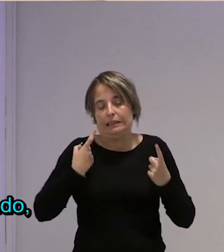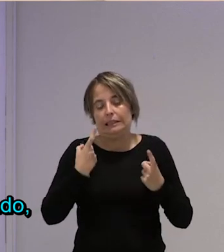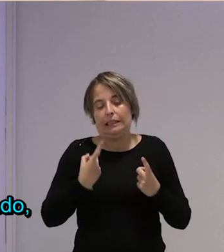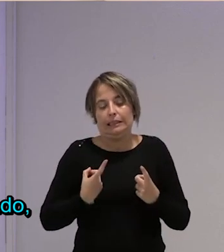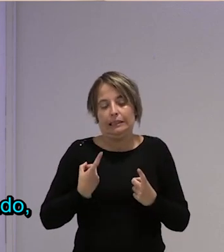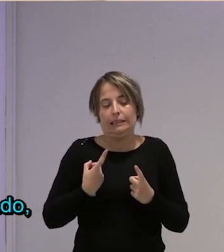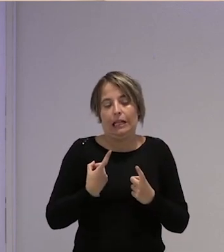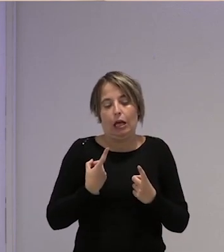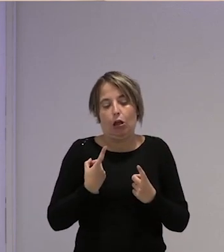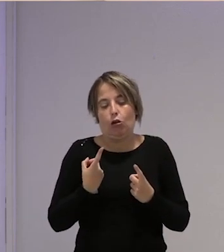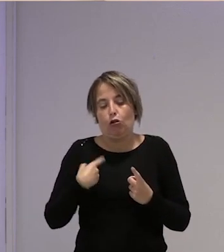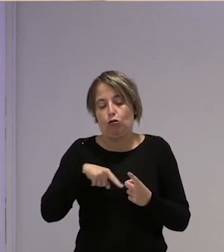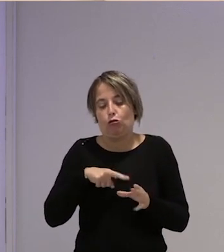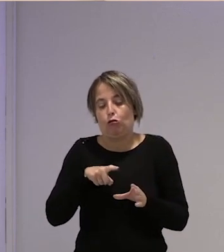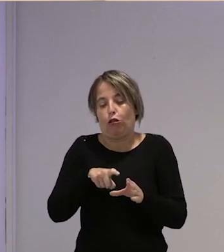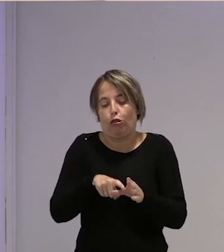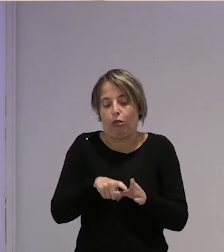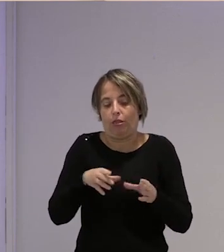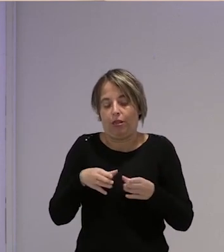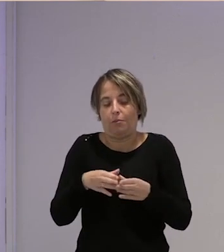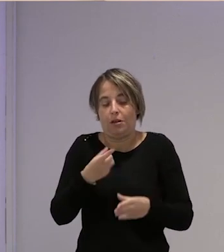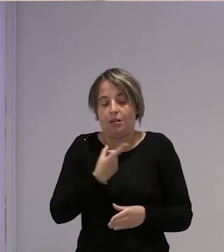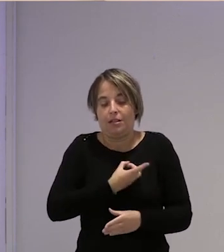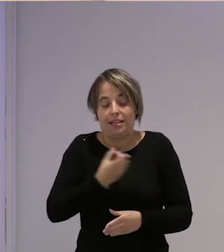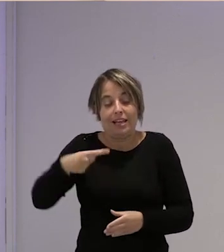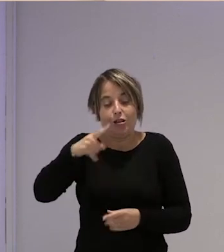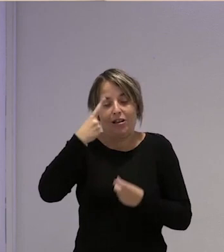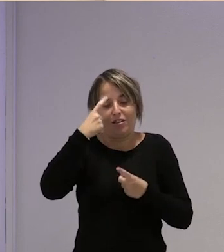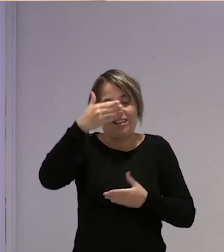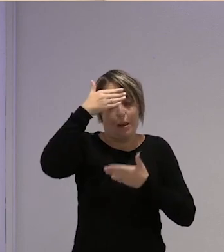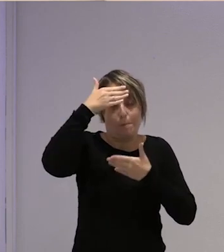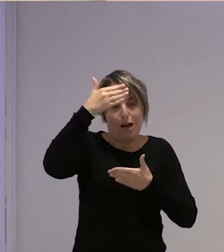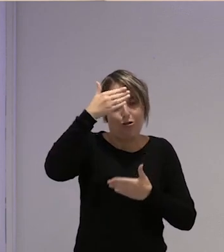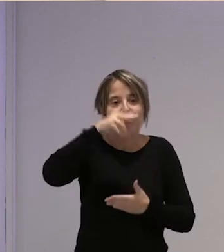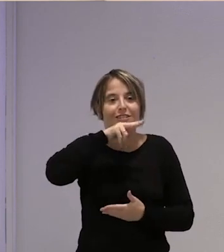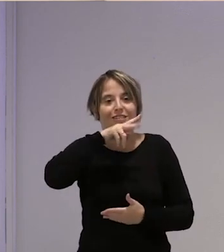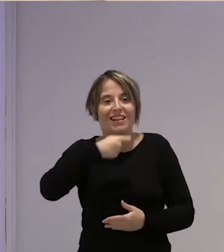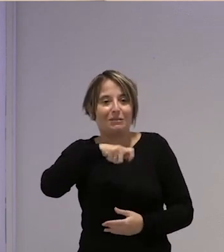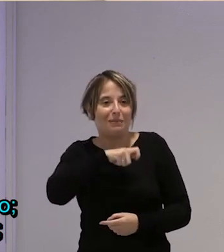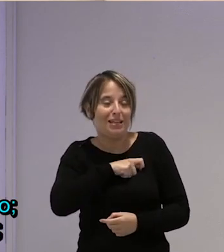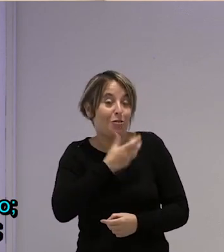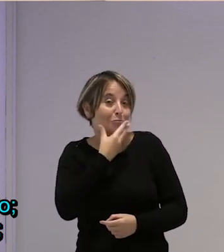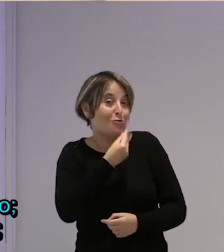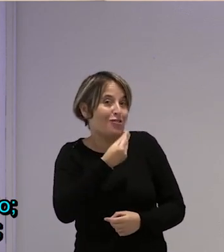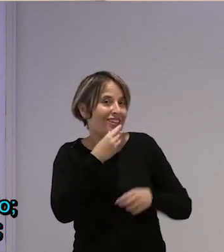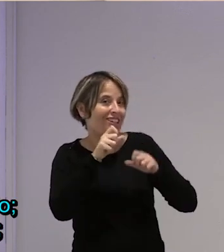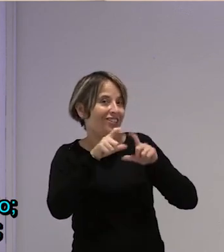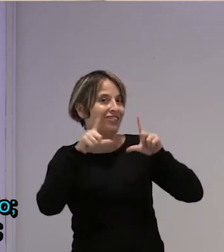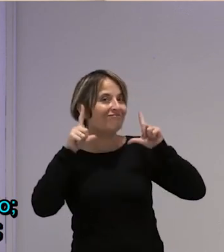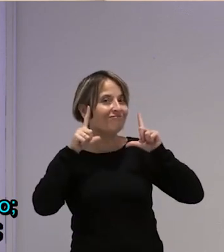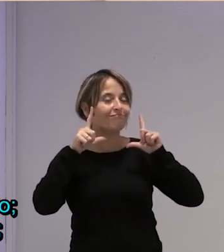meternos con ellos como porque claro ellos necesitaban una marroquí que sepa hablar español que bien quedaron claro